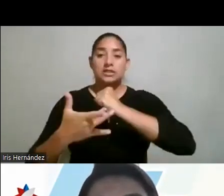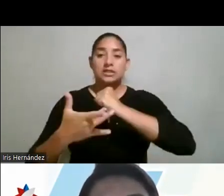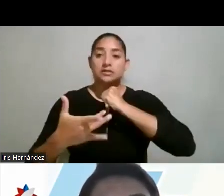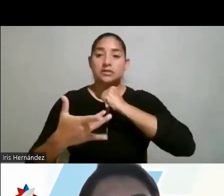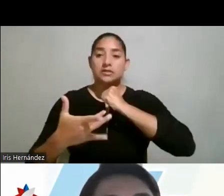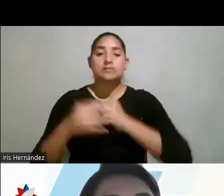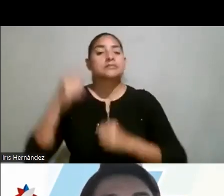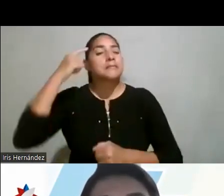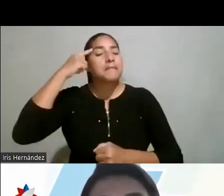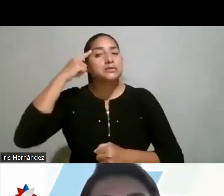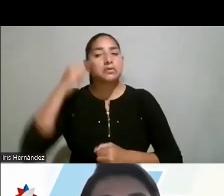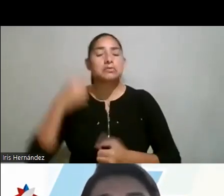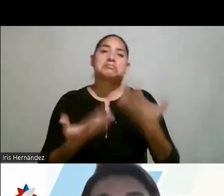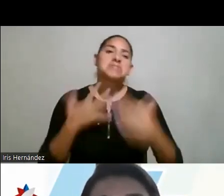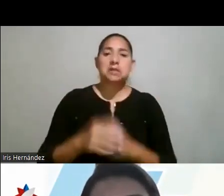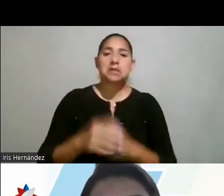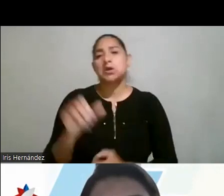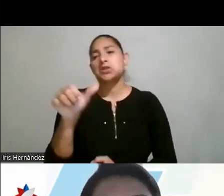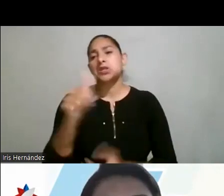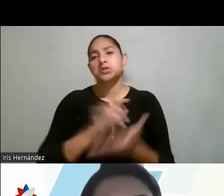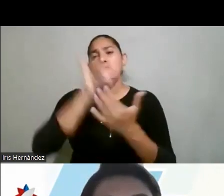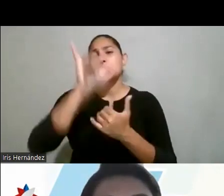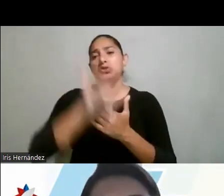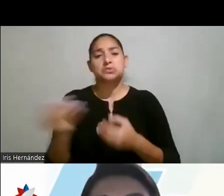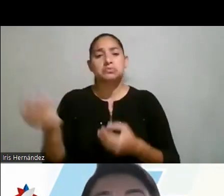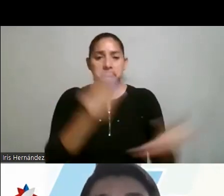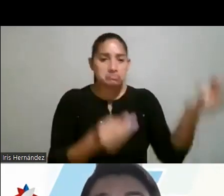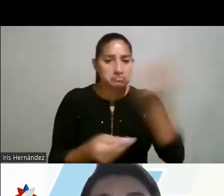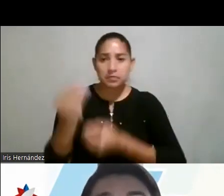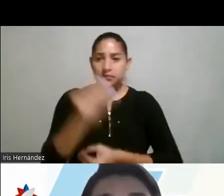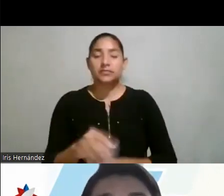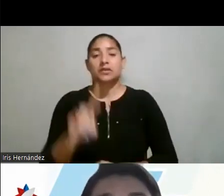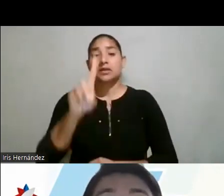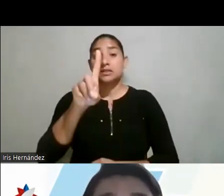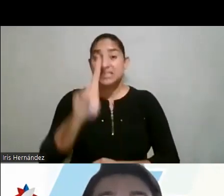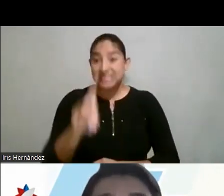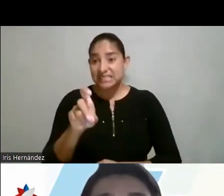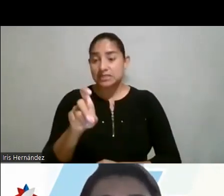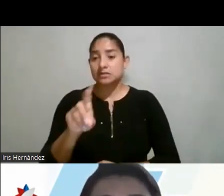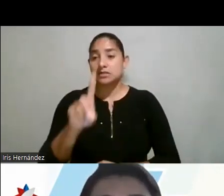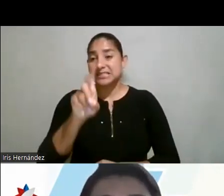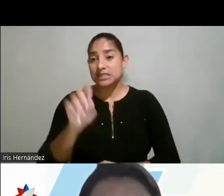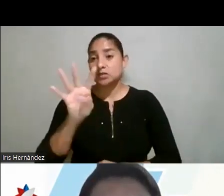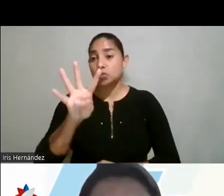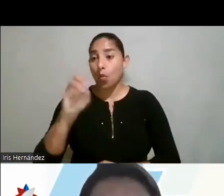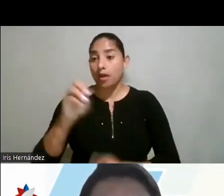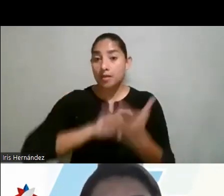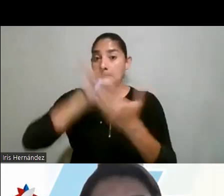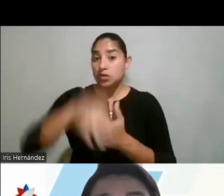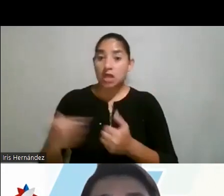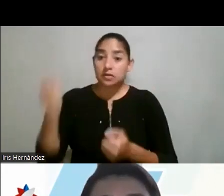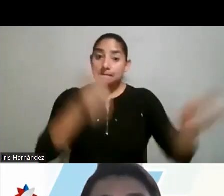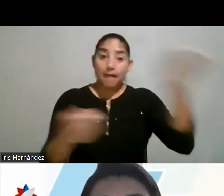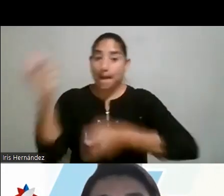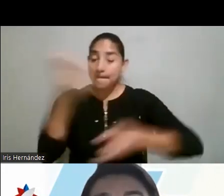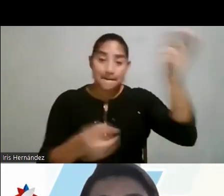se pensó que iban a llegar tal vez como unos 10 proyectos y resulta que se presentaron casi 140 proyectos. O